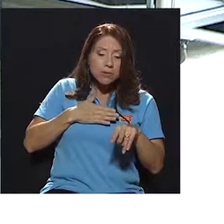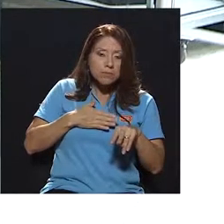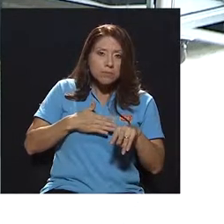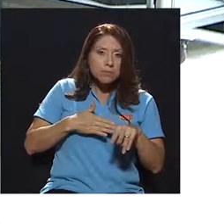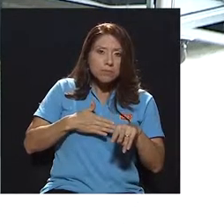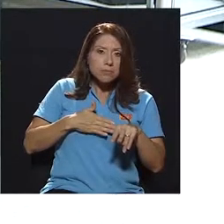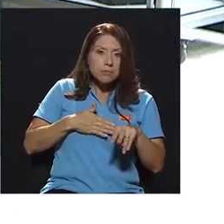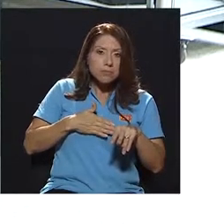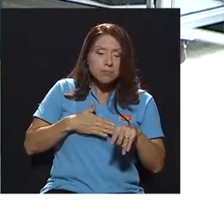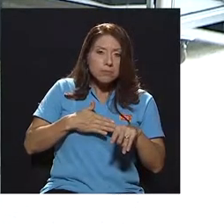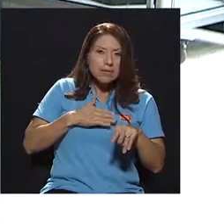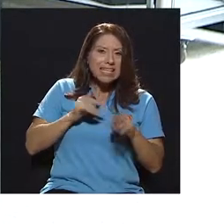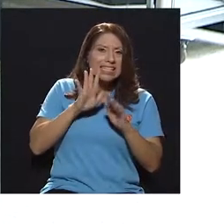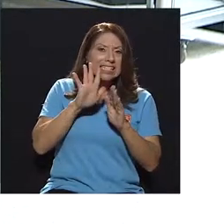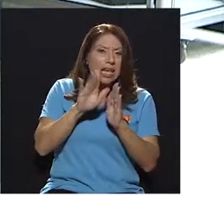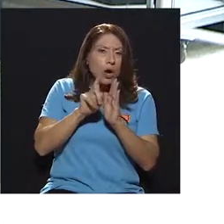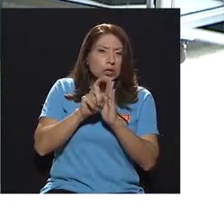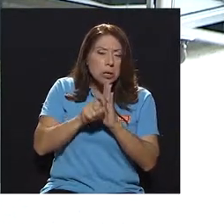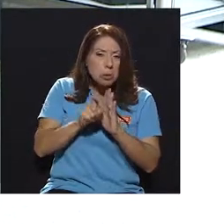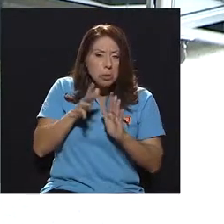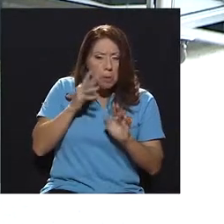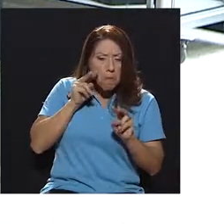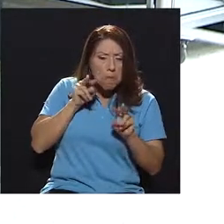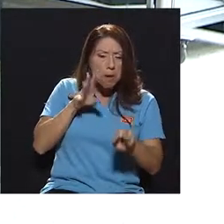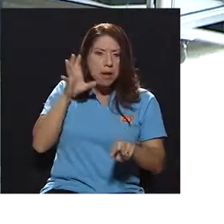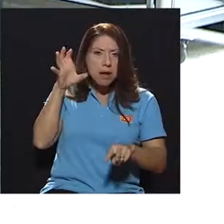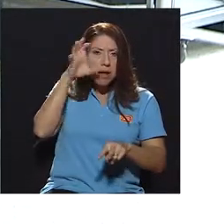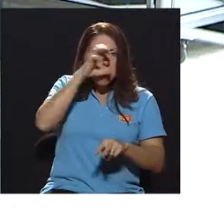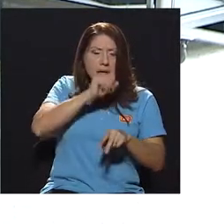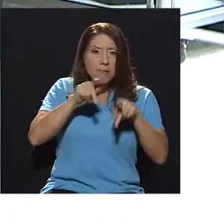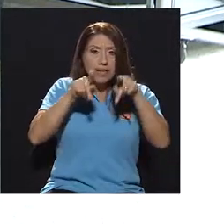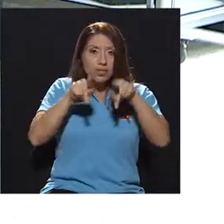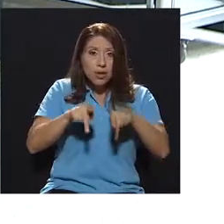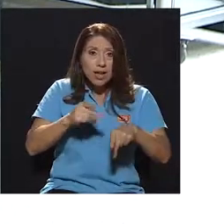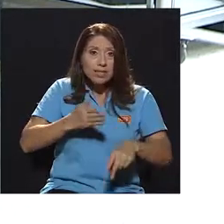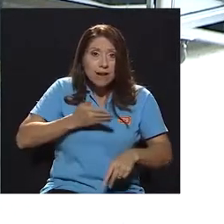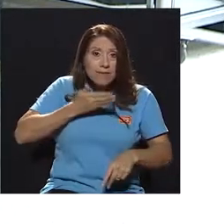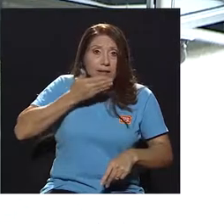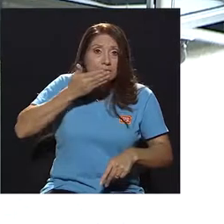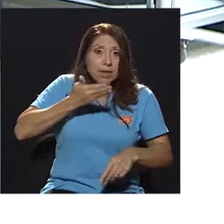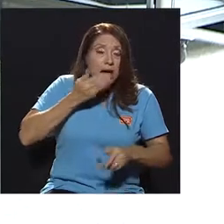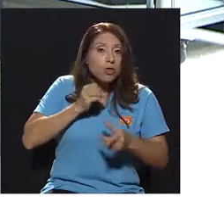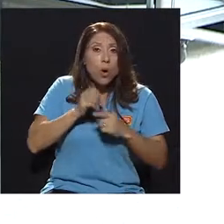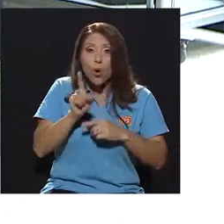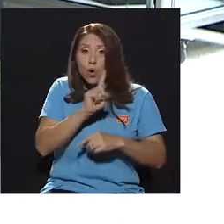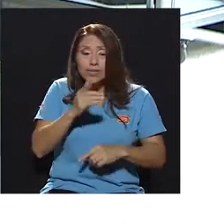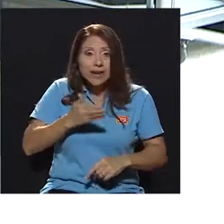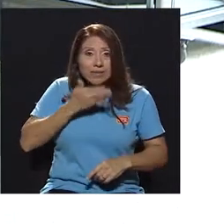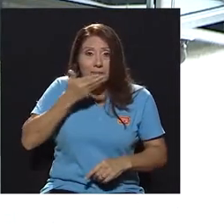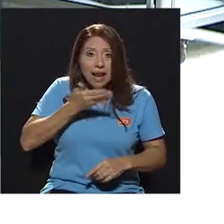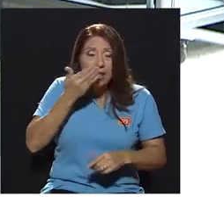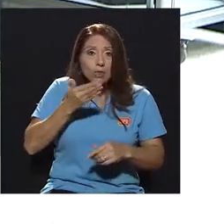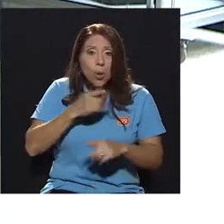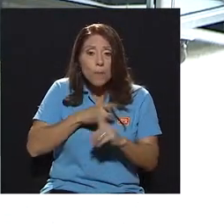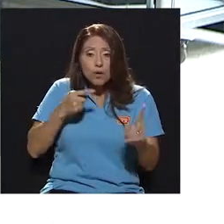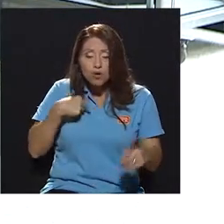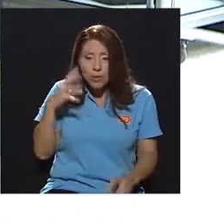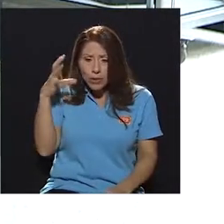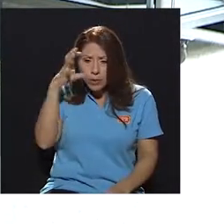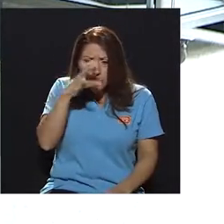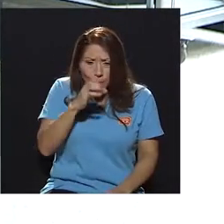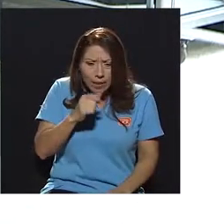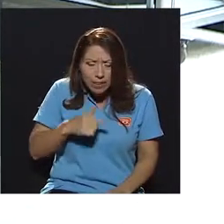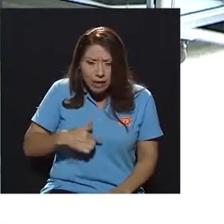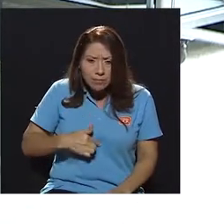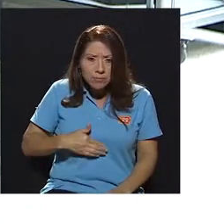segundos para ver si la persona está respirando o no está respirando. Resulta que no hay ningún signo de